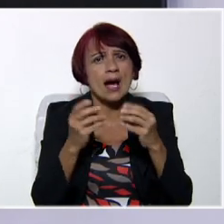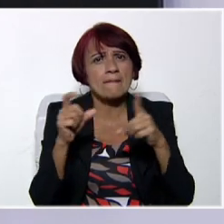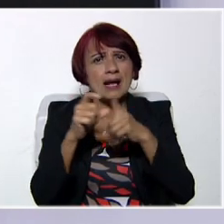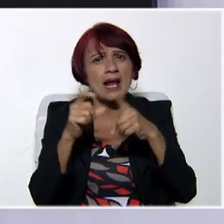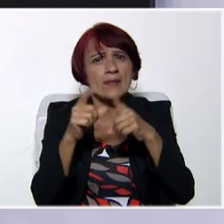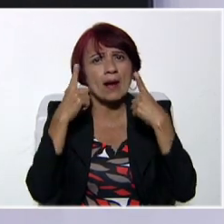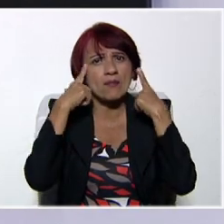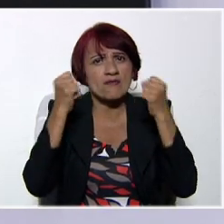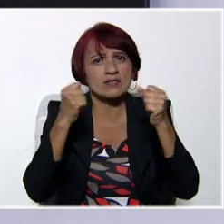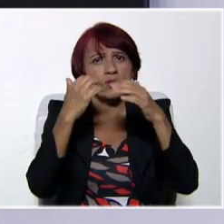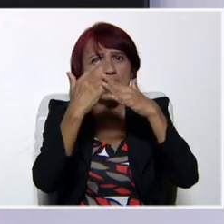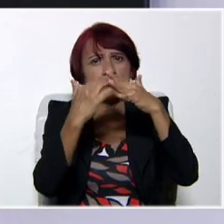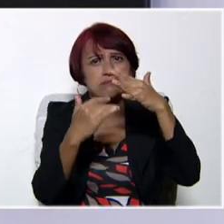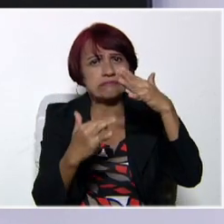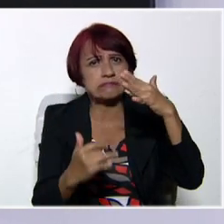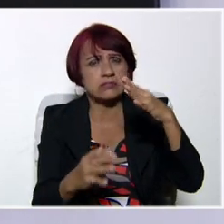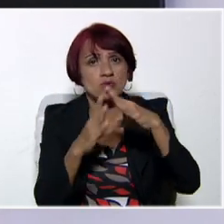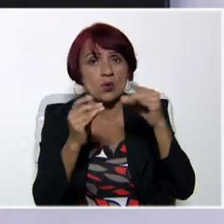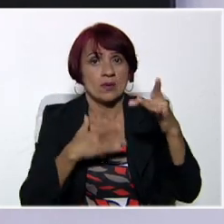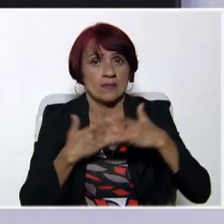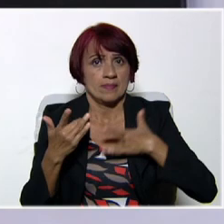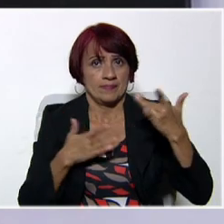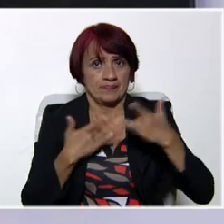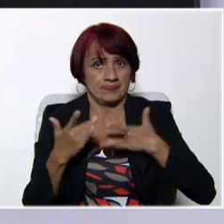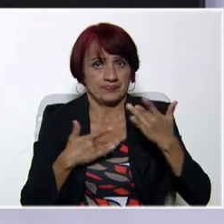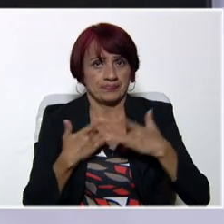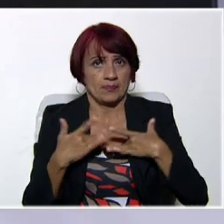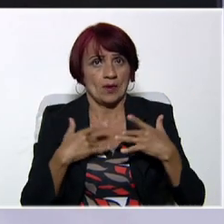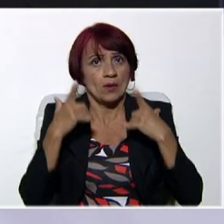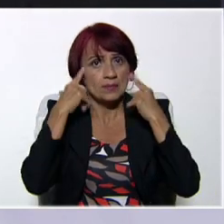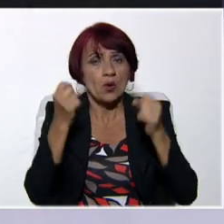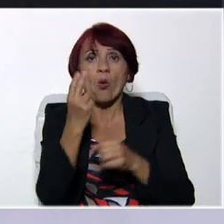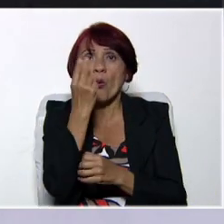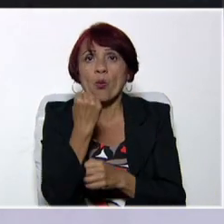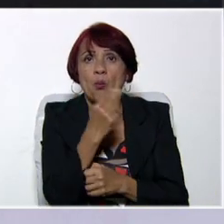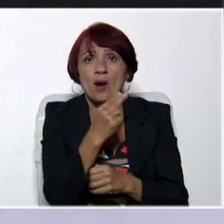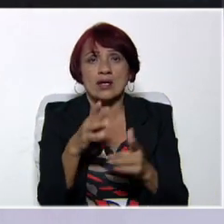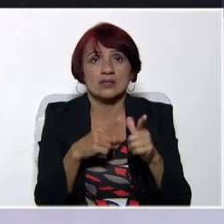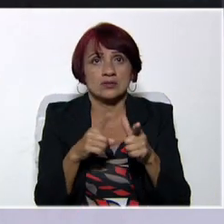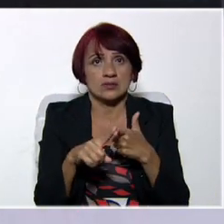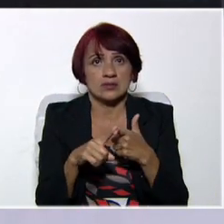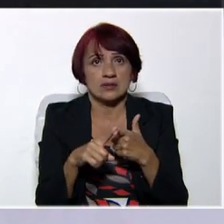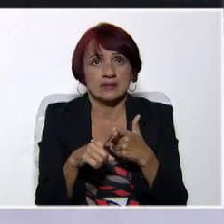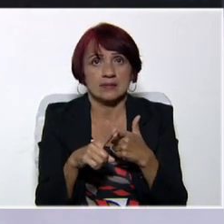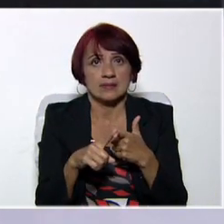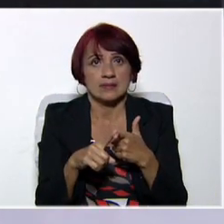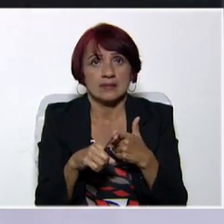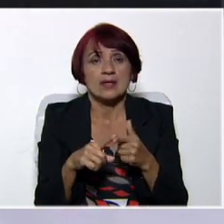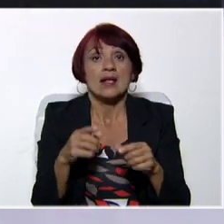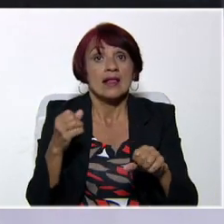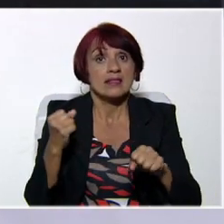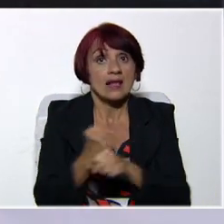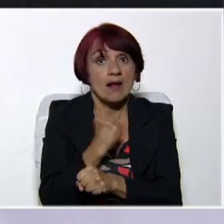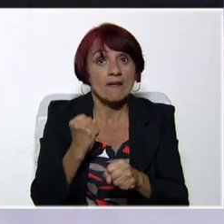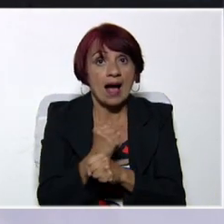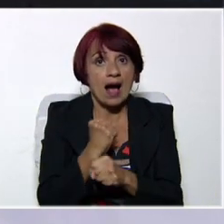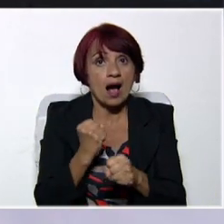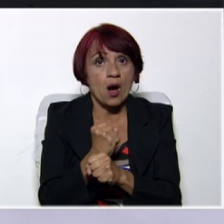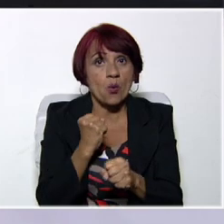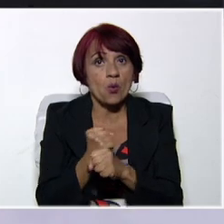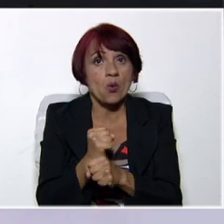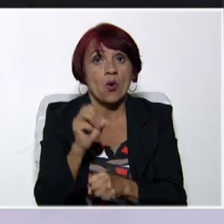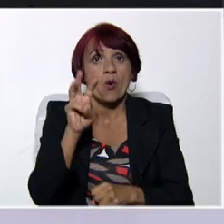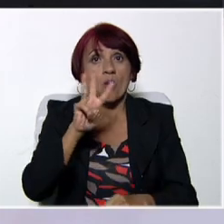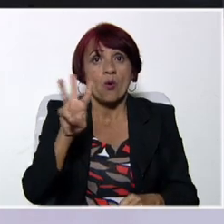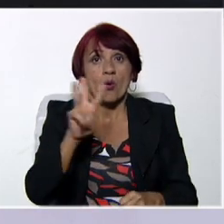practicando ya eso con nuestras actividades. Son profesiones u ocupaciones. Entonces decimos job o work, job o work.